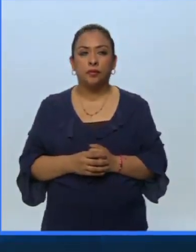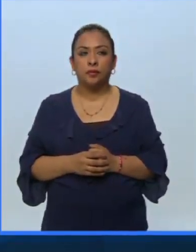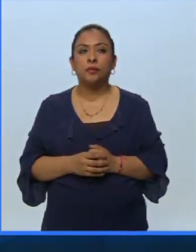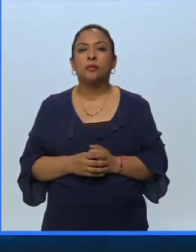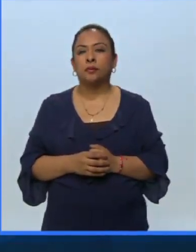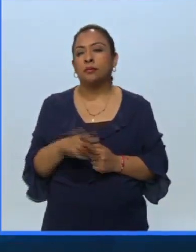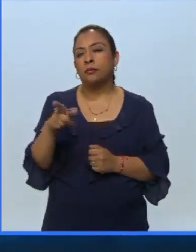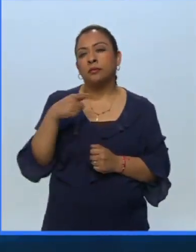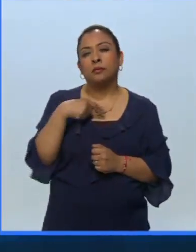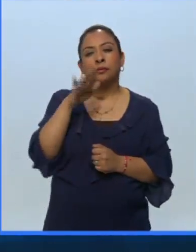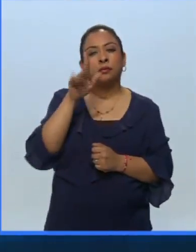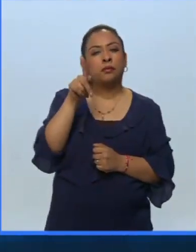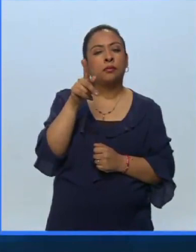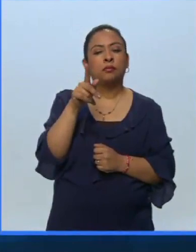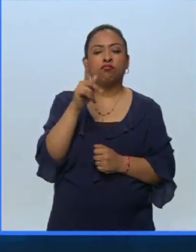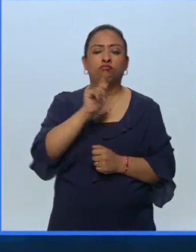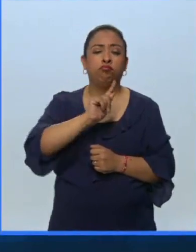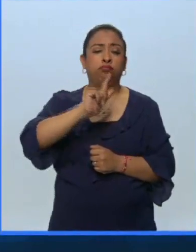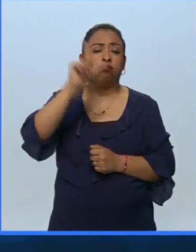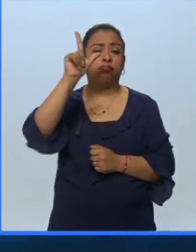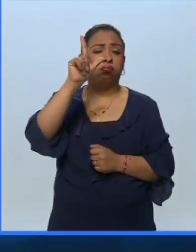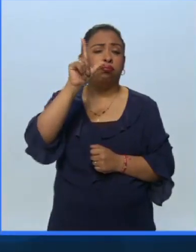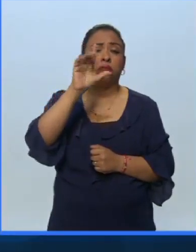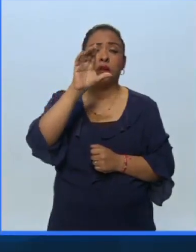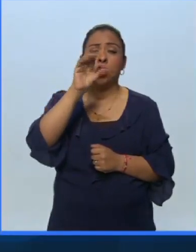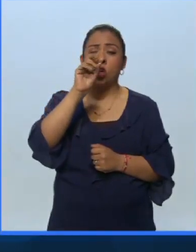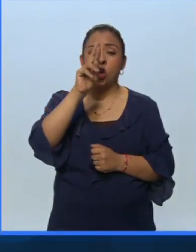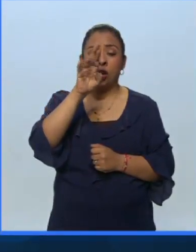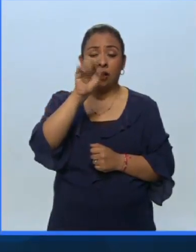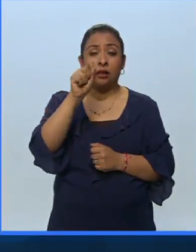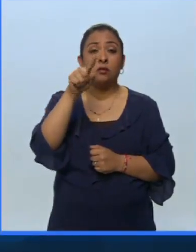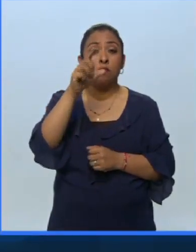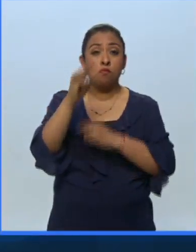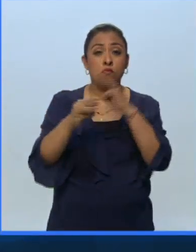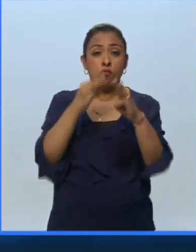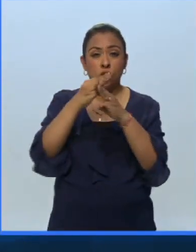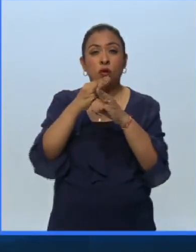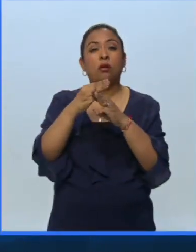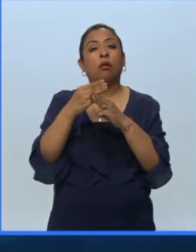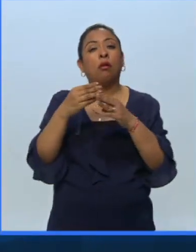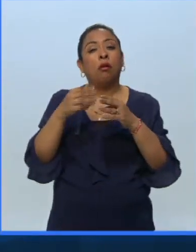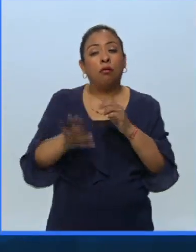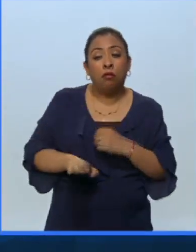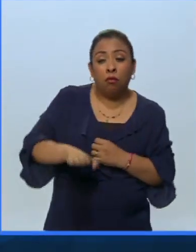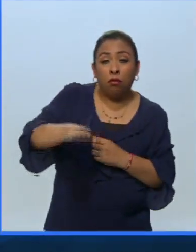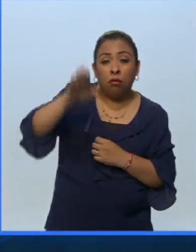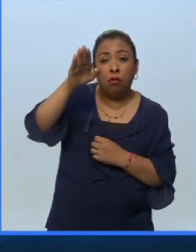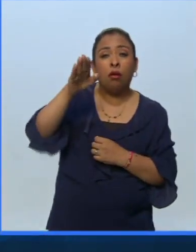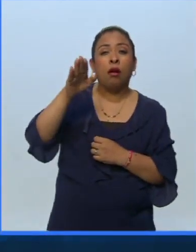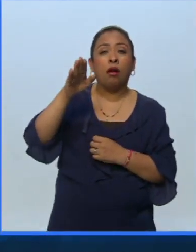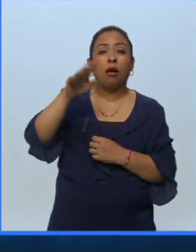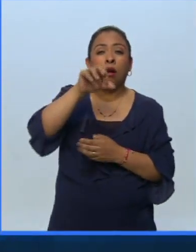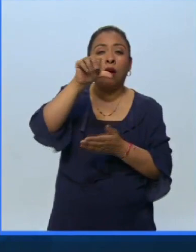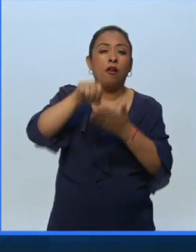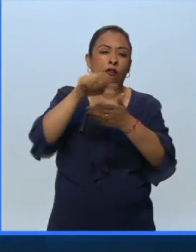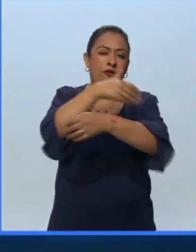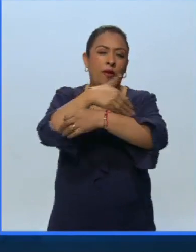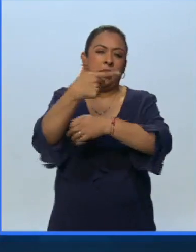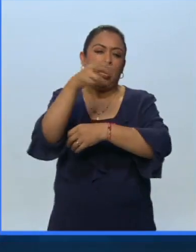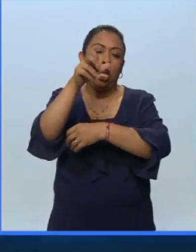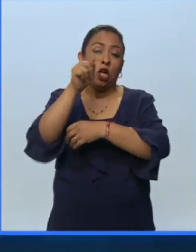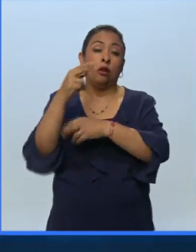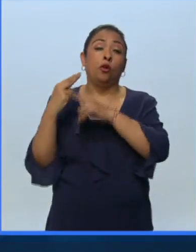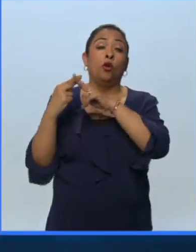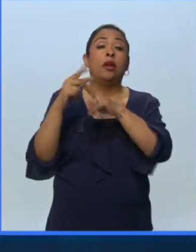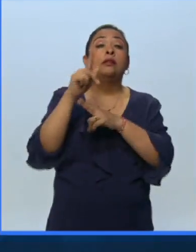Es considerado el mejor intérprete de cora en el mundo. Seco Cuyate creció en el seno de una familia de griots, quienes desde hace 70